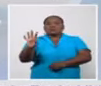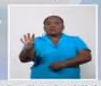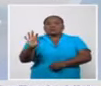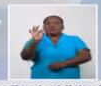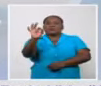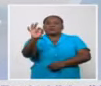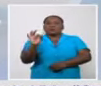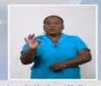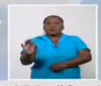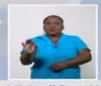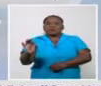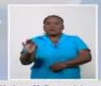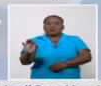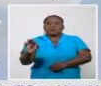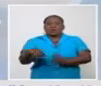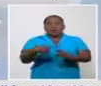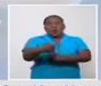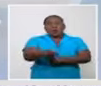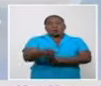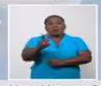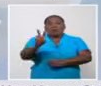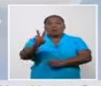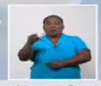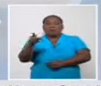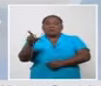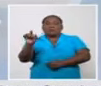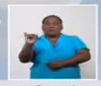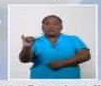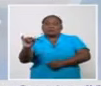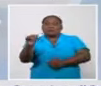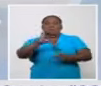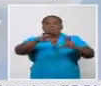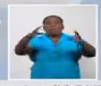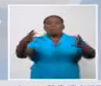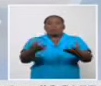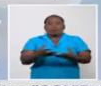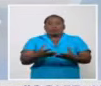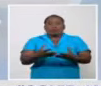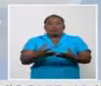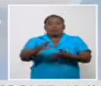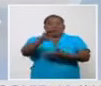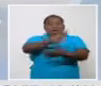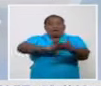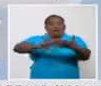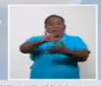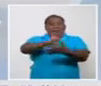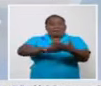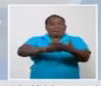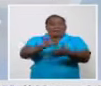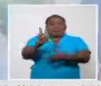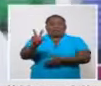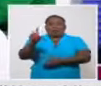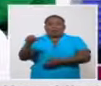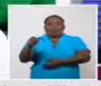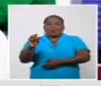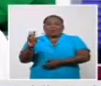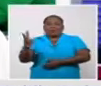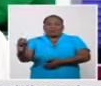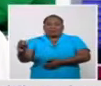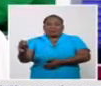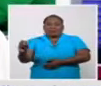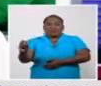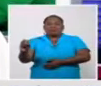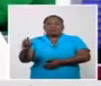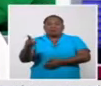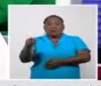2.16 en el mundo y 2.30 en la región de las Américas letalidades estas dos que